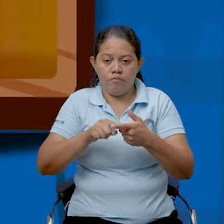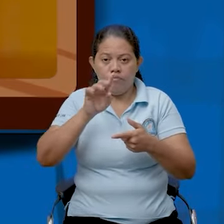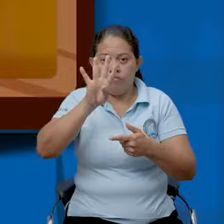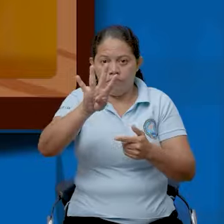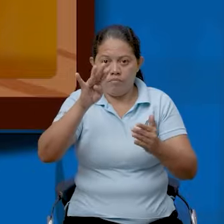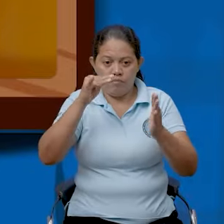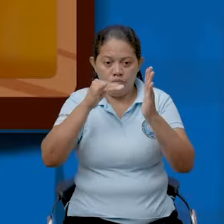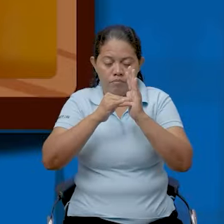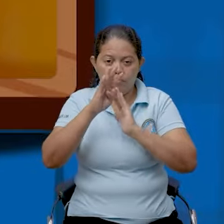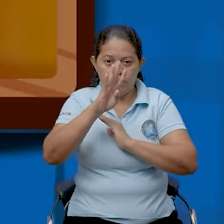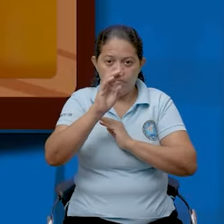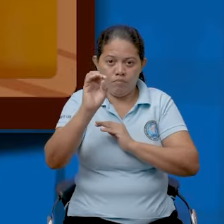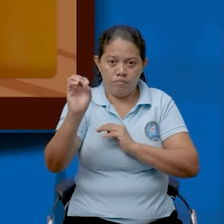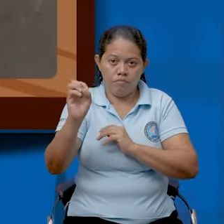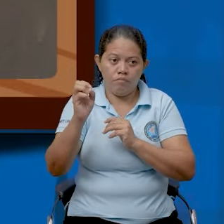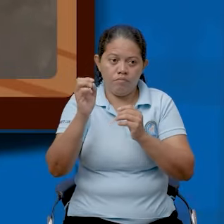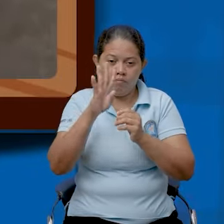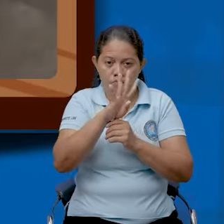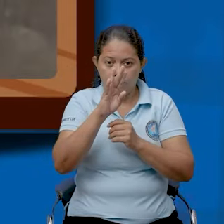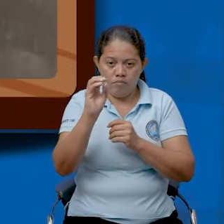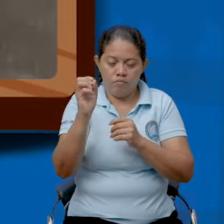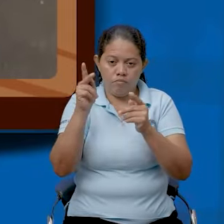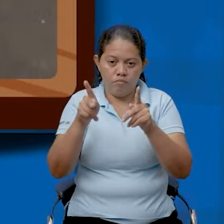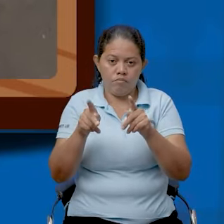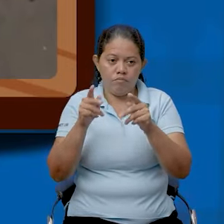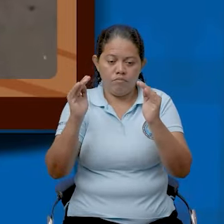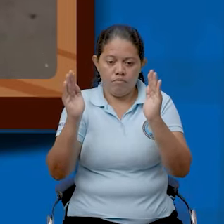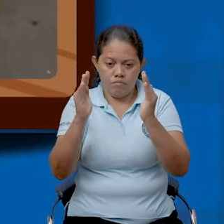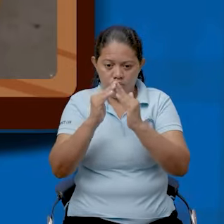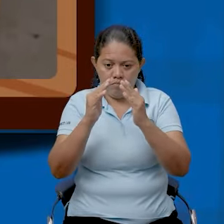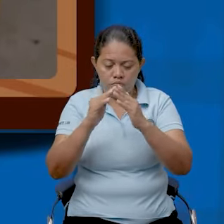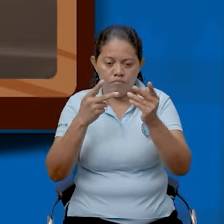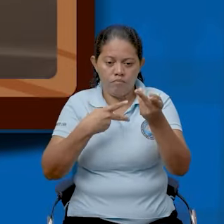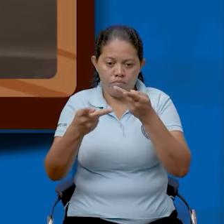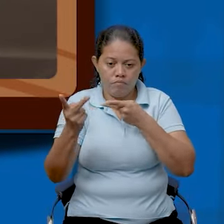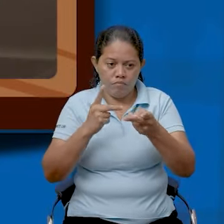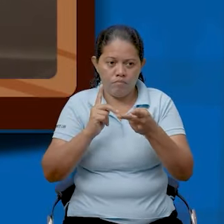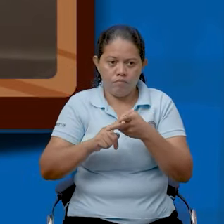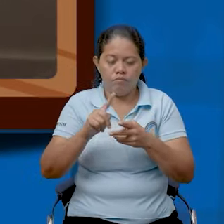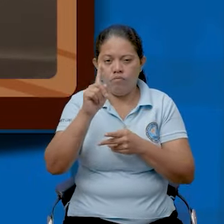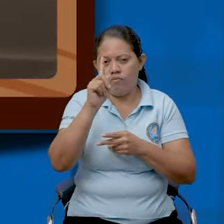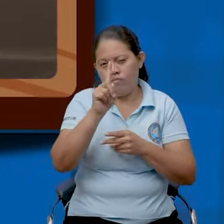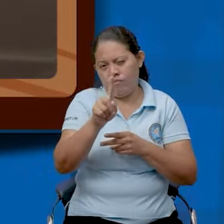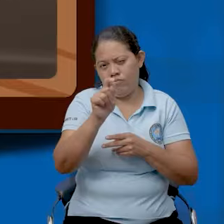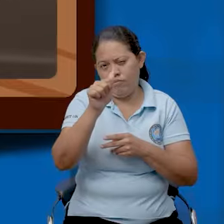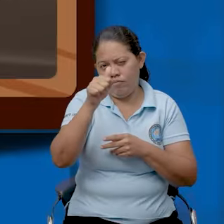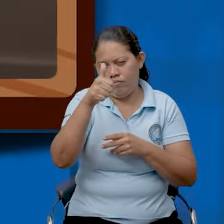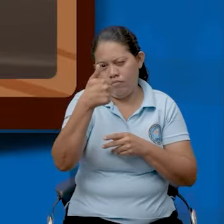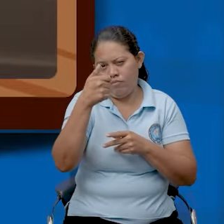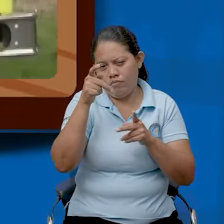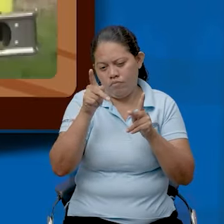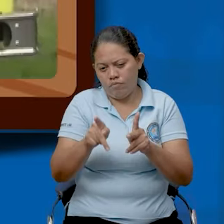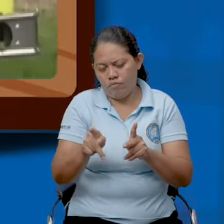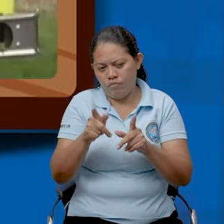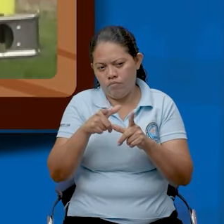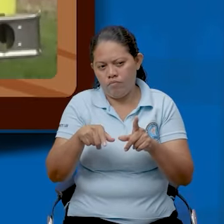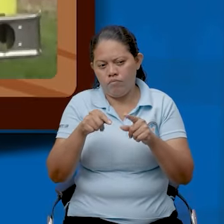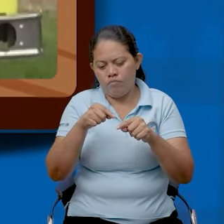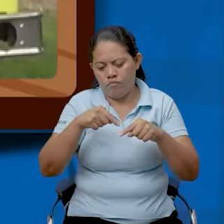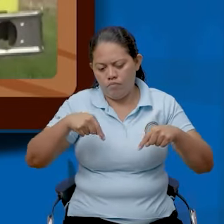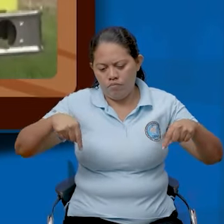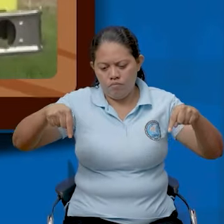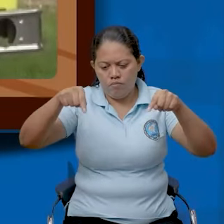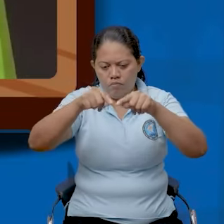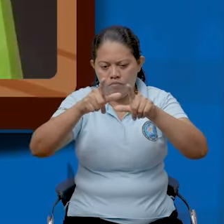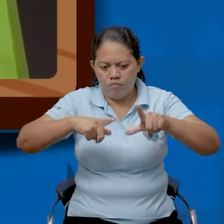477 tramos y tenemos 177 puntos a